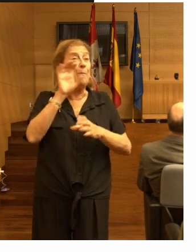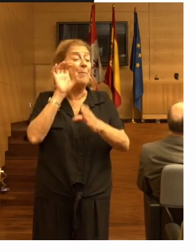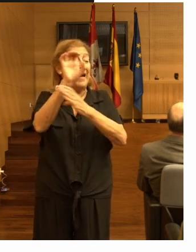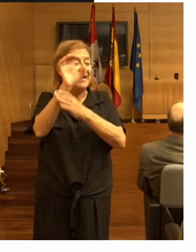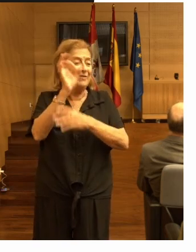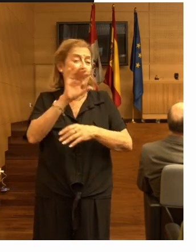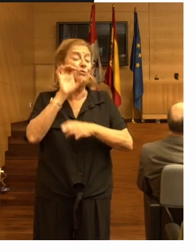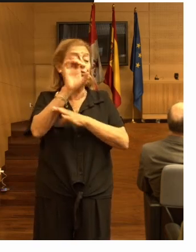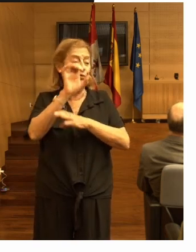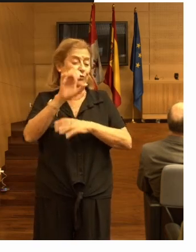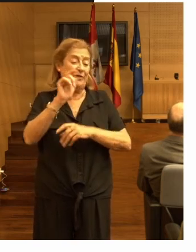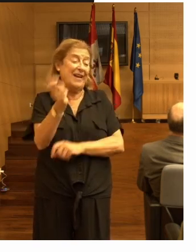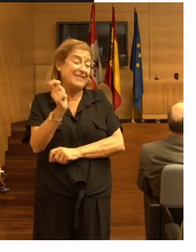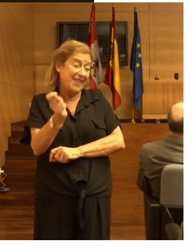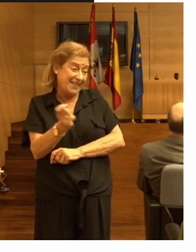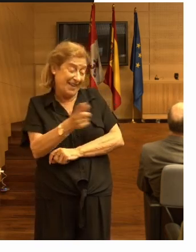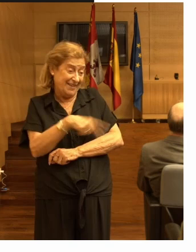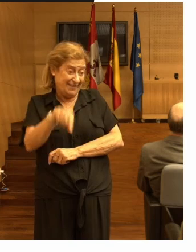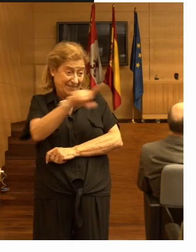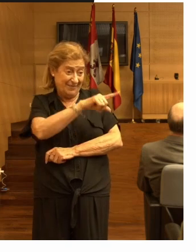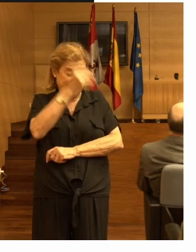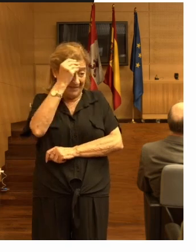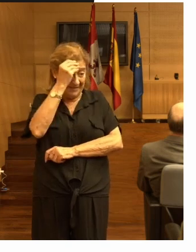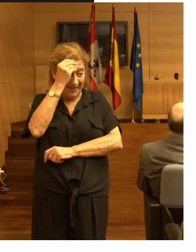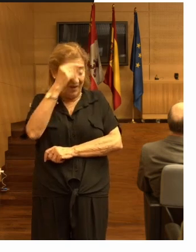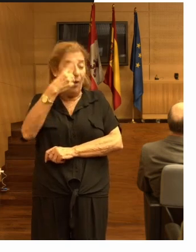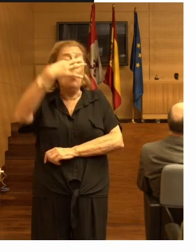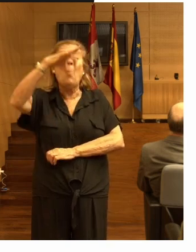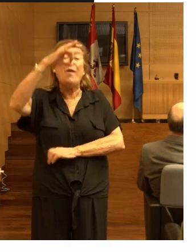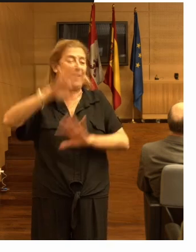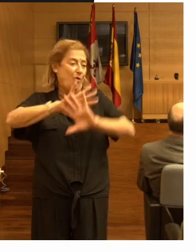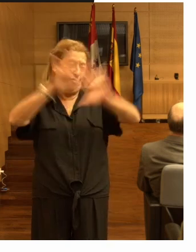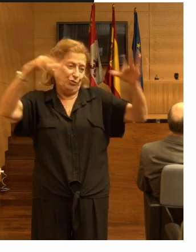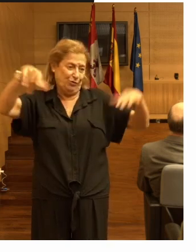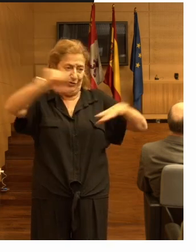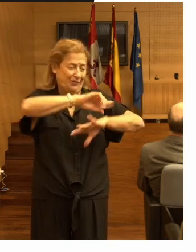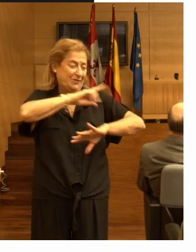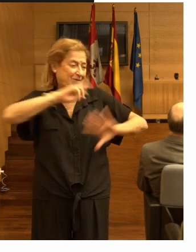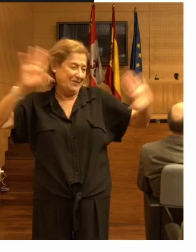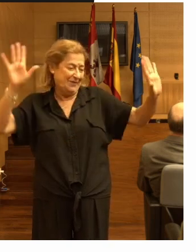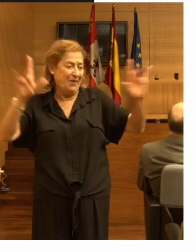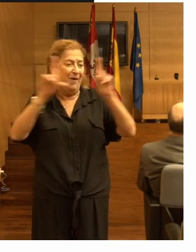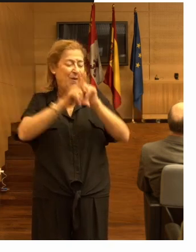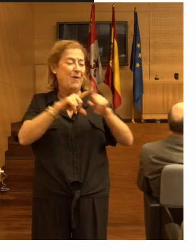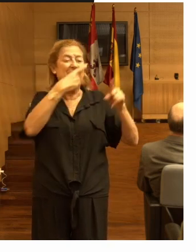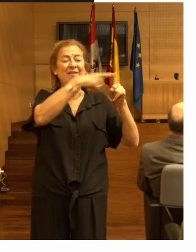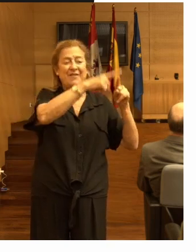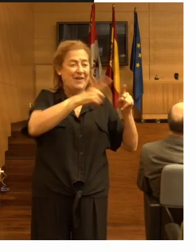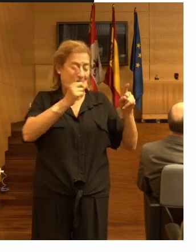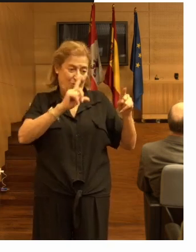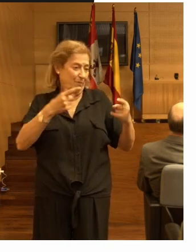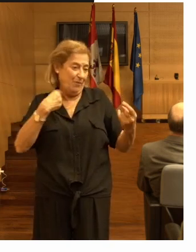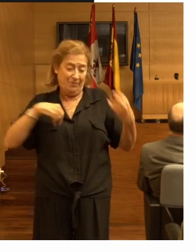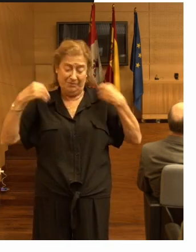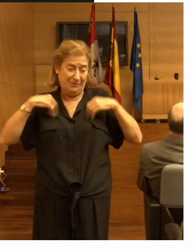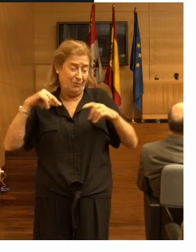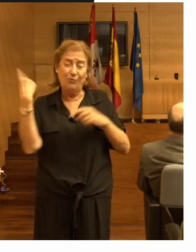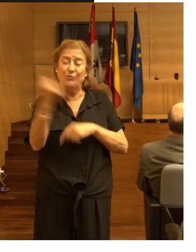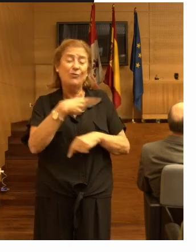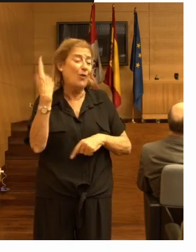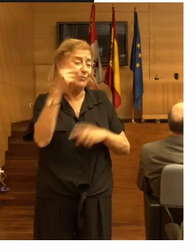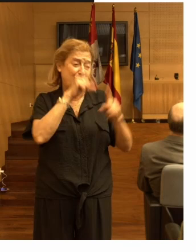sus residentes son únicos pero no al final todos nos enfrentamos a los mismos problemas